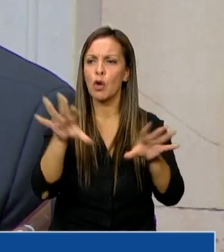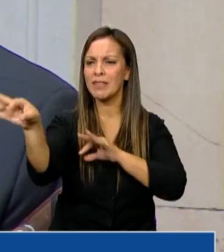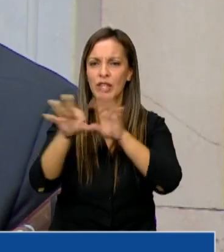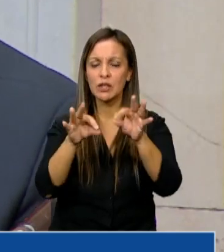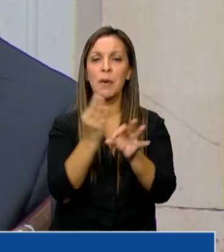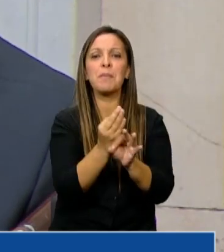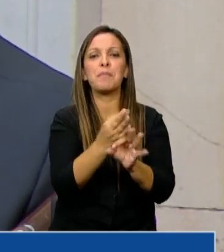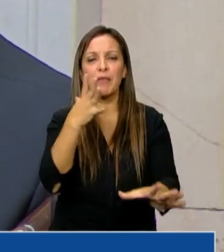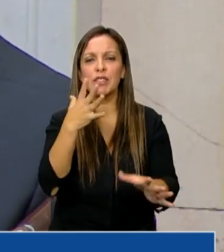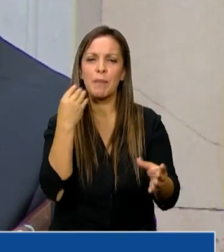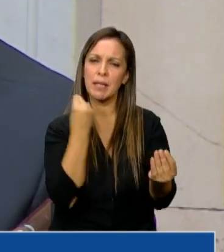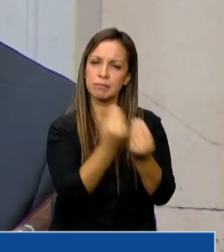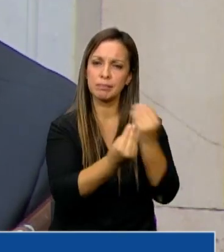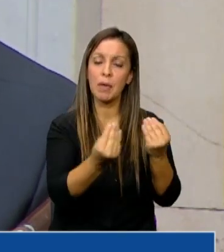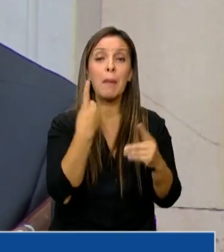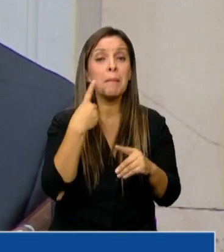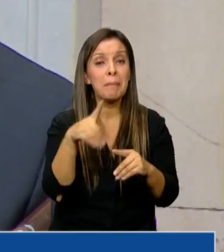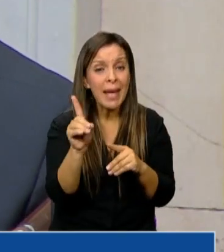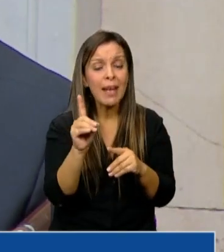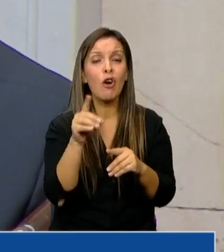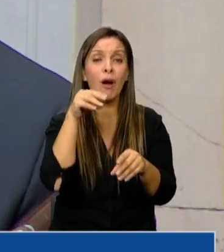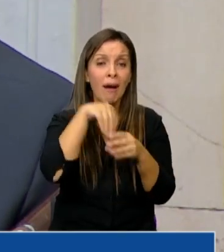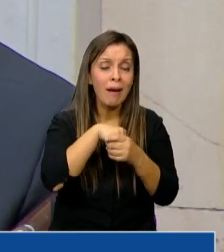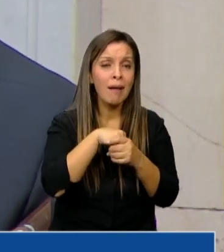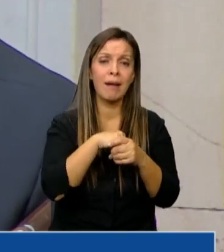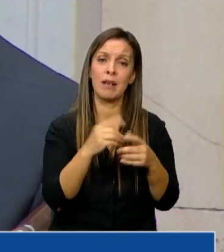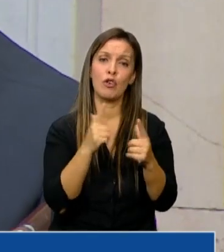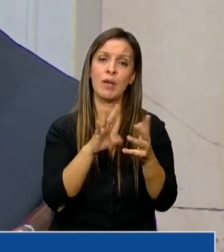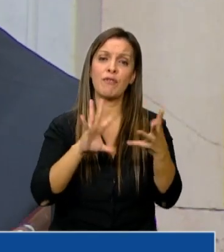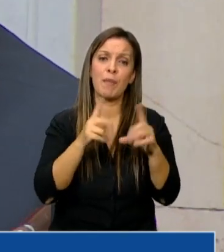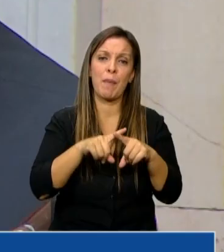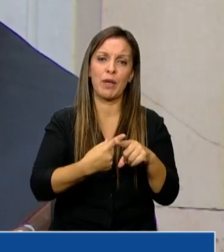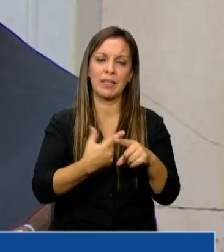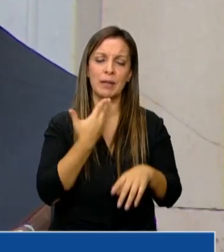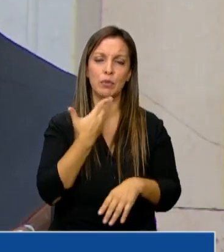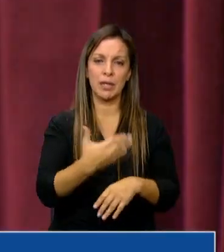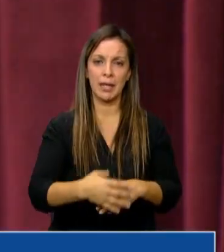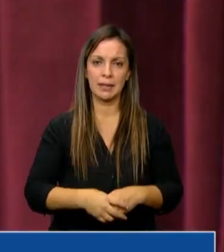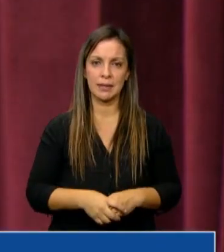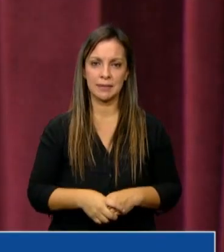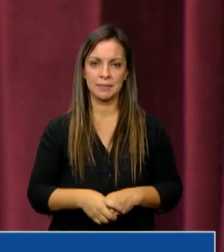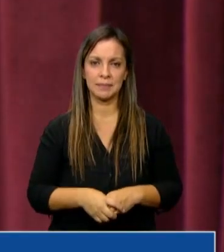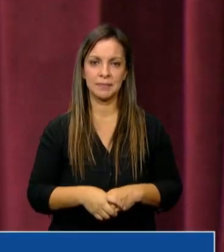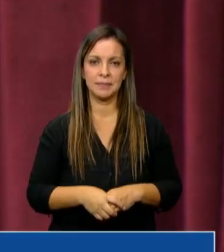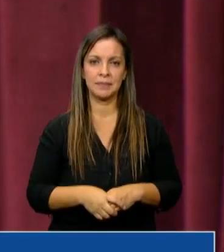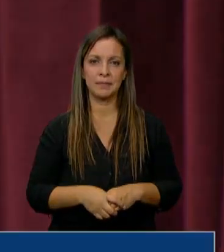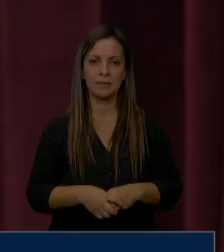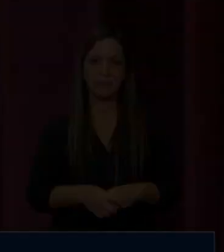profesional, pero principalmente que esté despojado de todo condimento político. Muchas gracias. Gracias, diputado.